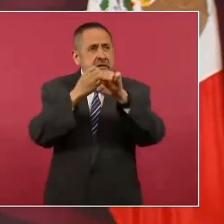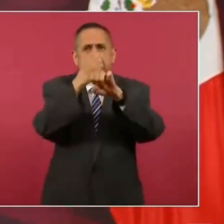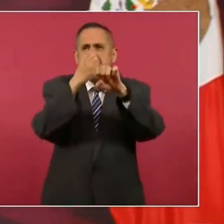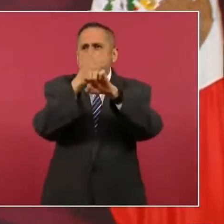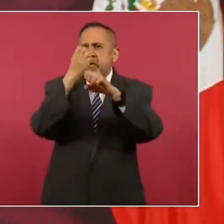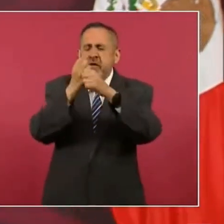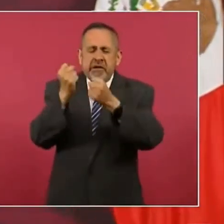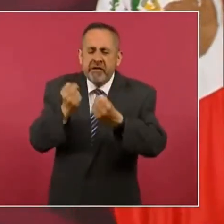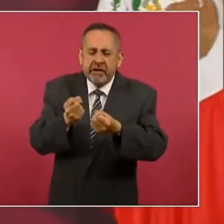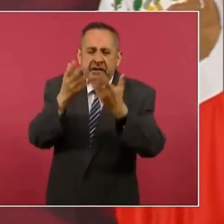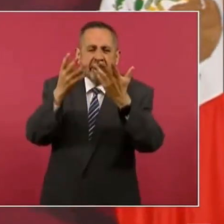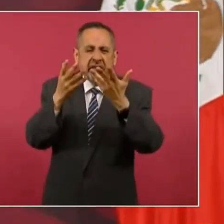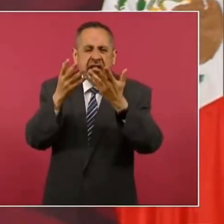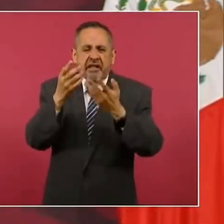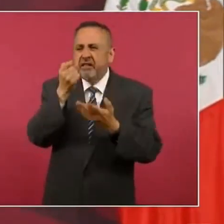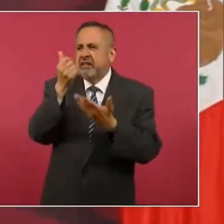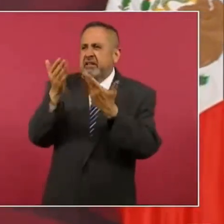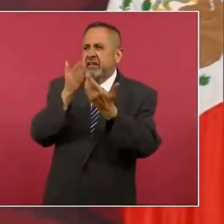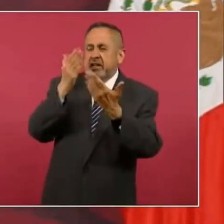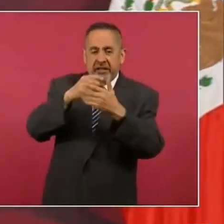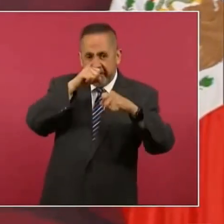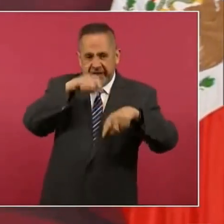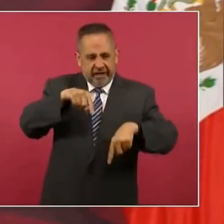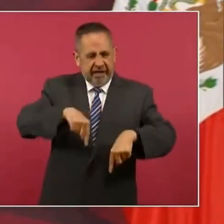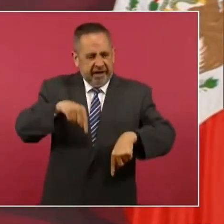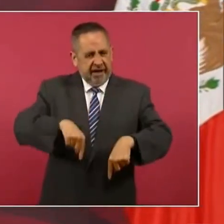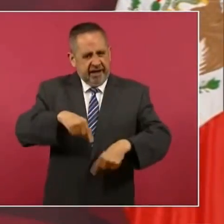Aquí mismo.